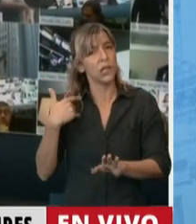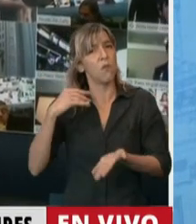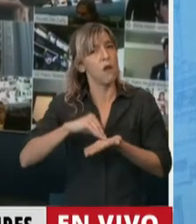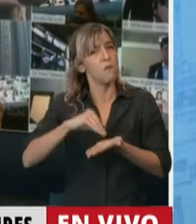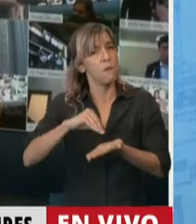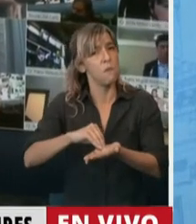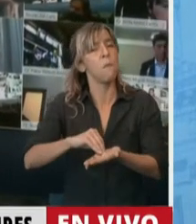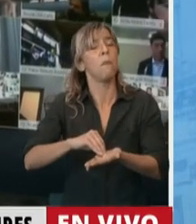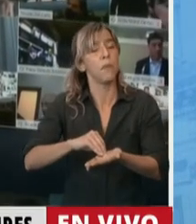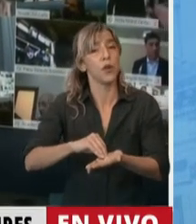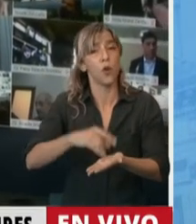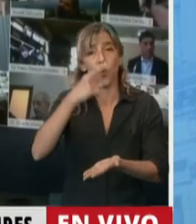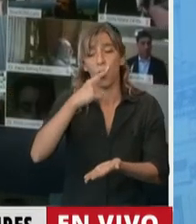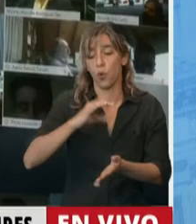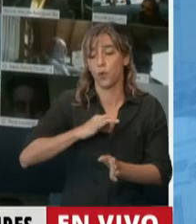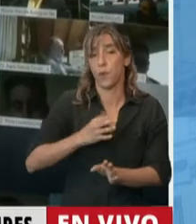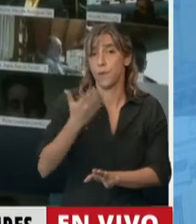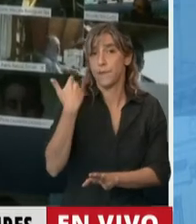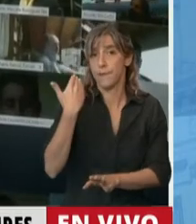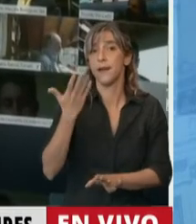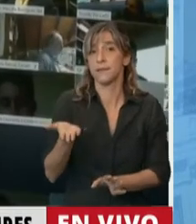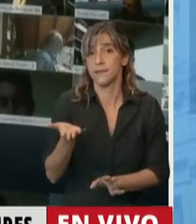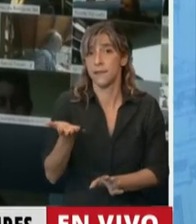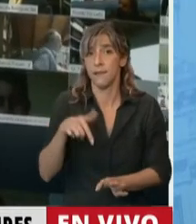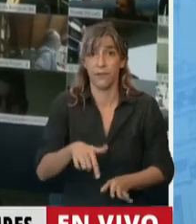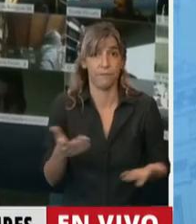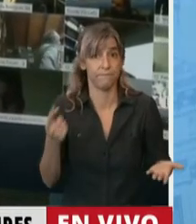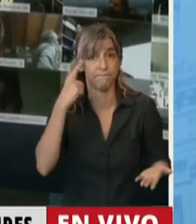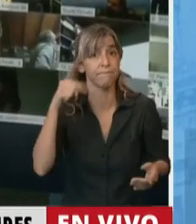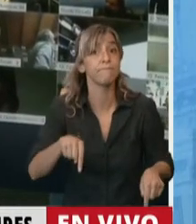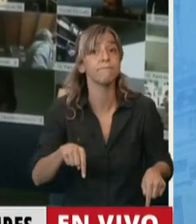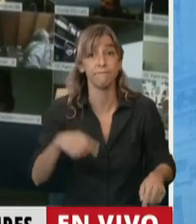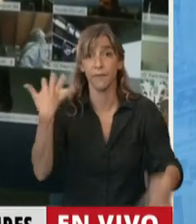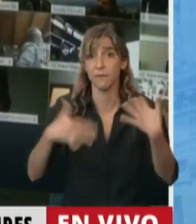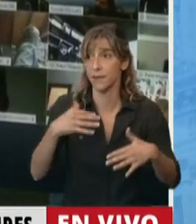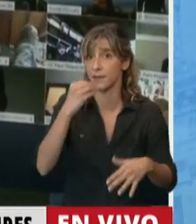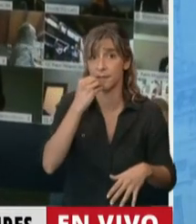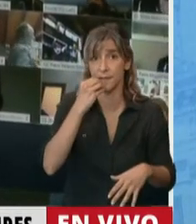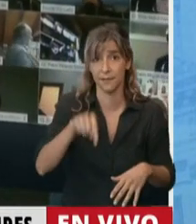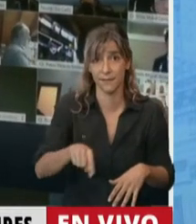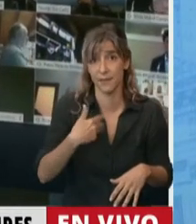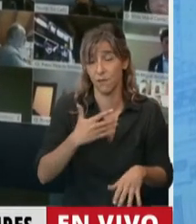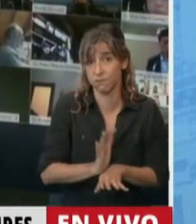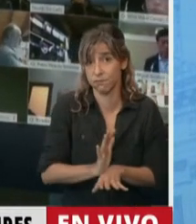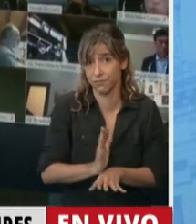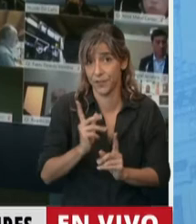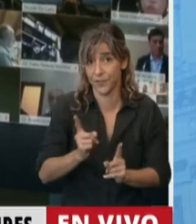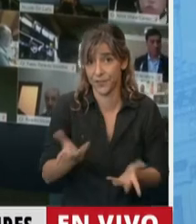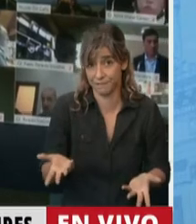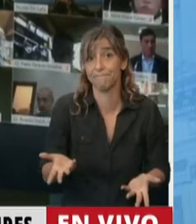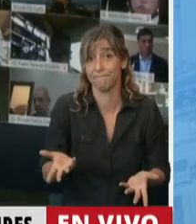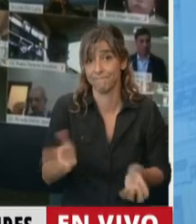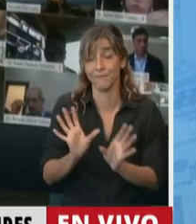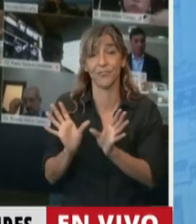año pasado a tal punto que aquí se ha votado la emergencia alimentaria, con lo cual quiere decir que todas las fuerzas políticas comparten ese